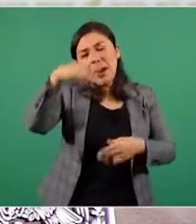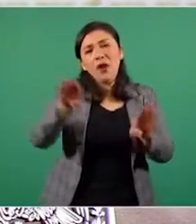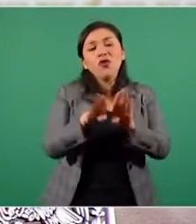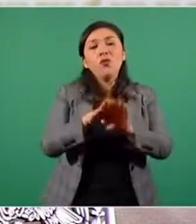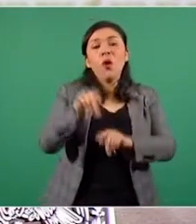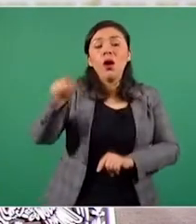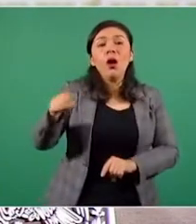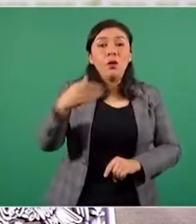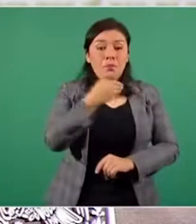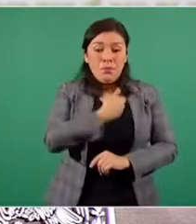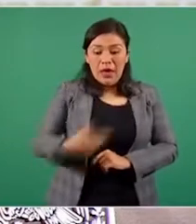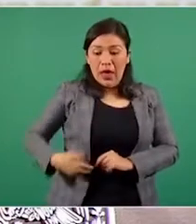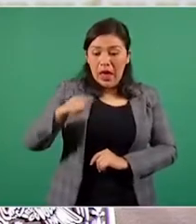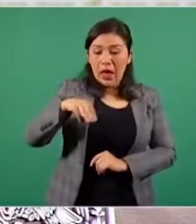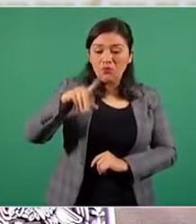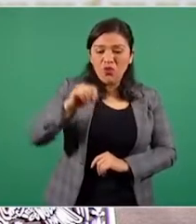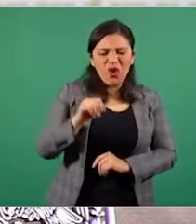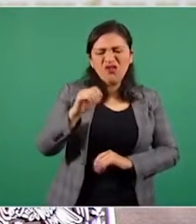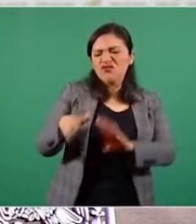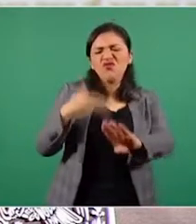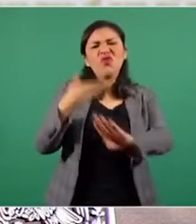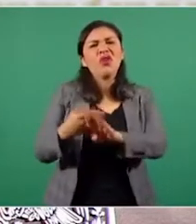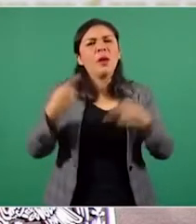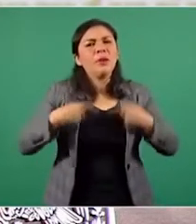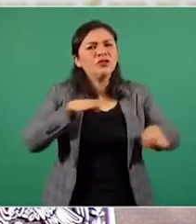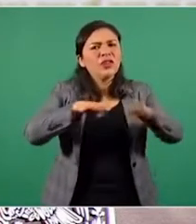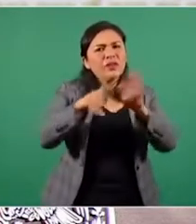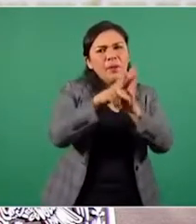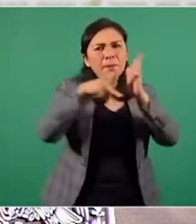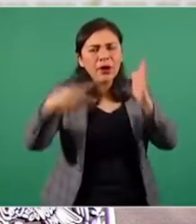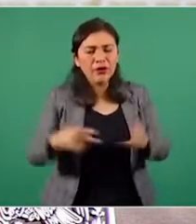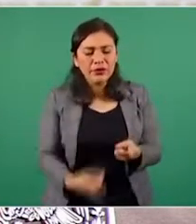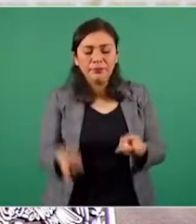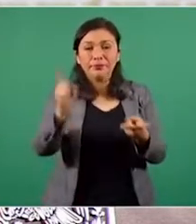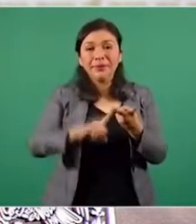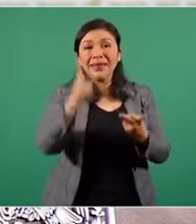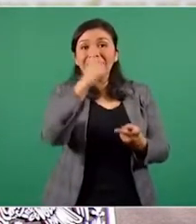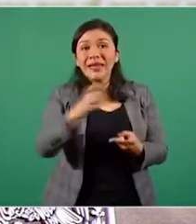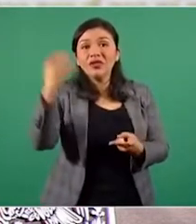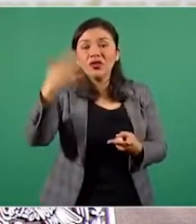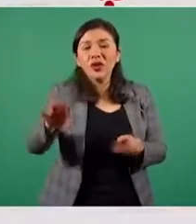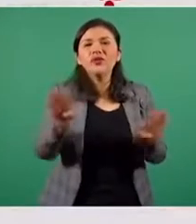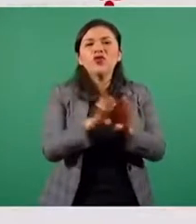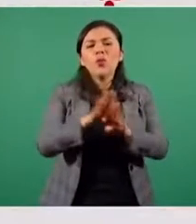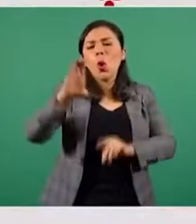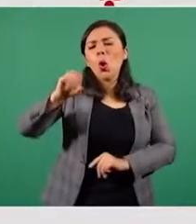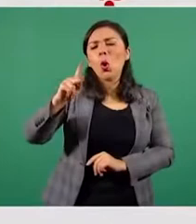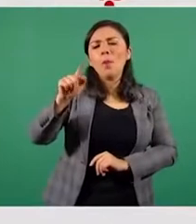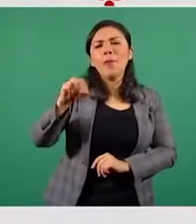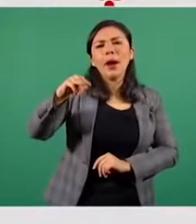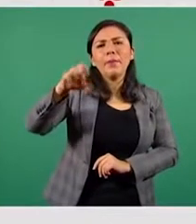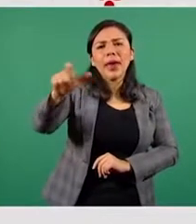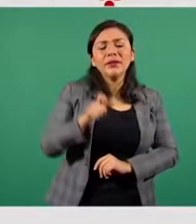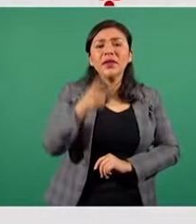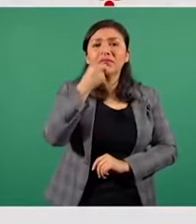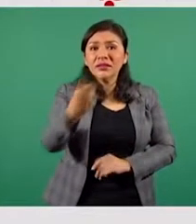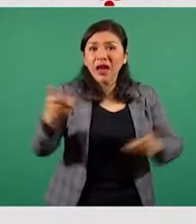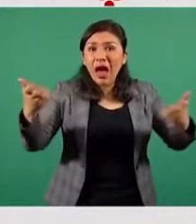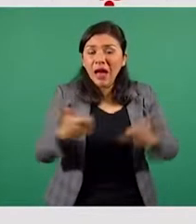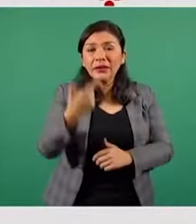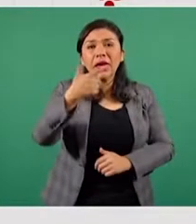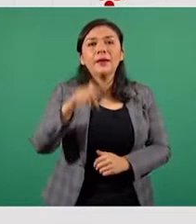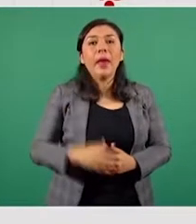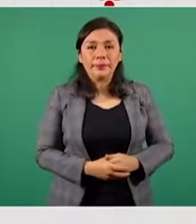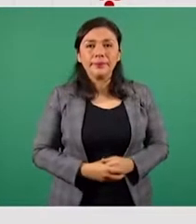Andrés Manuel López Obrador. 110 de una nota sobre la postura de Coparmex, que calificó la creación de gas